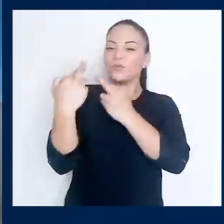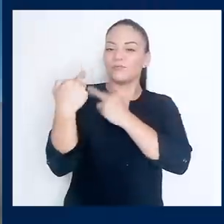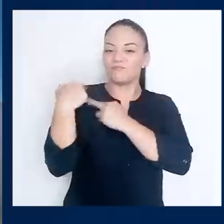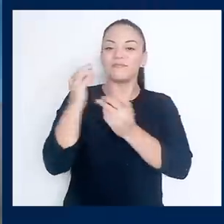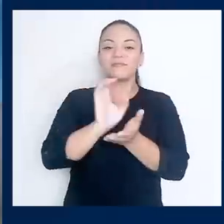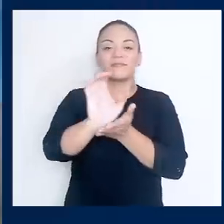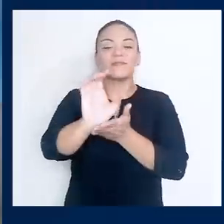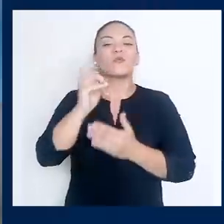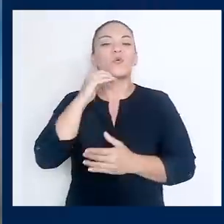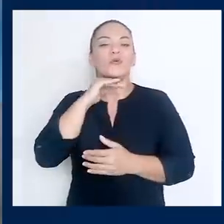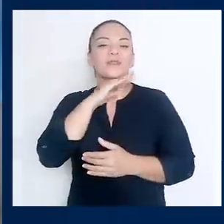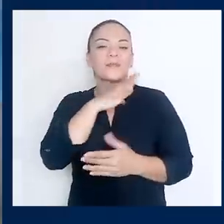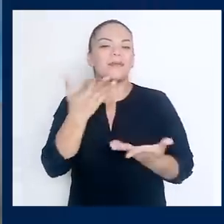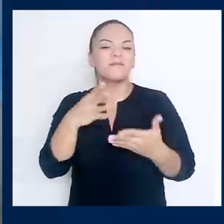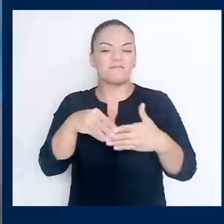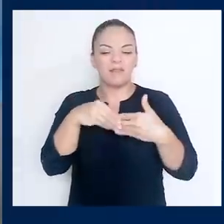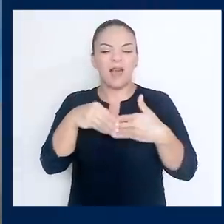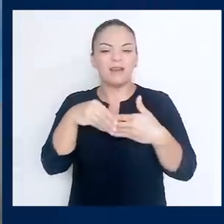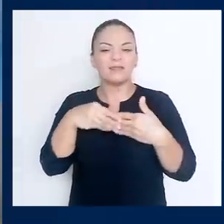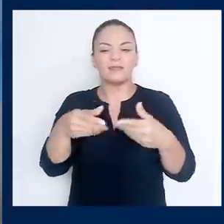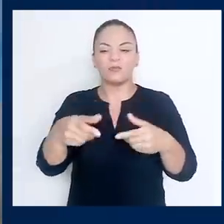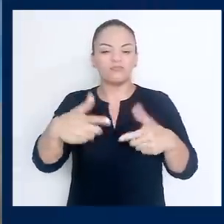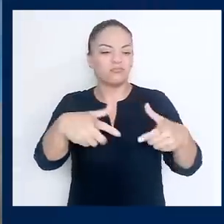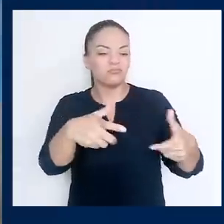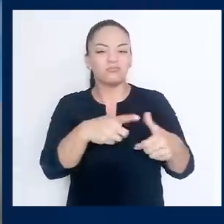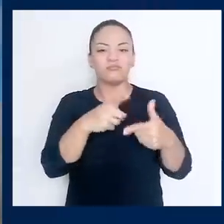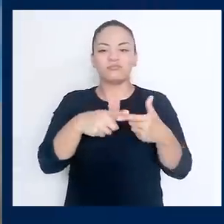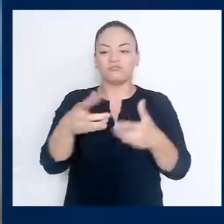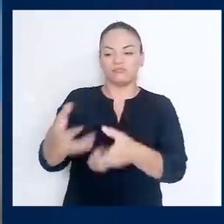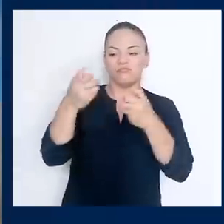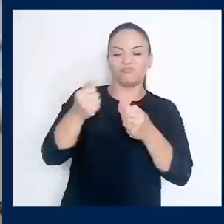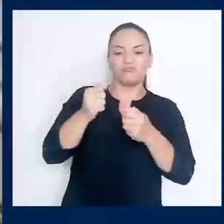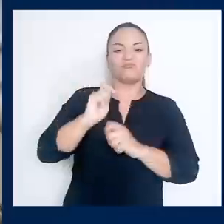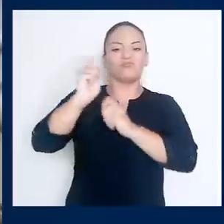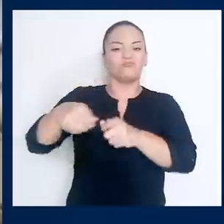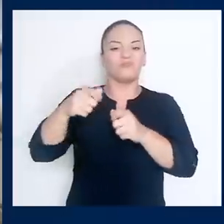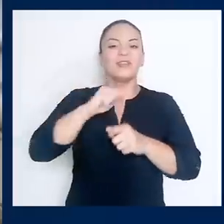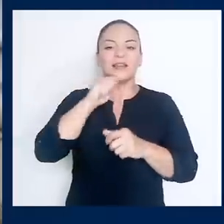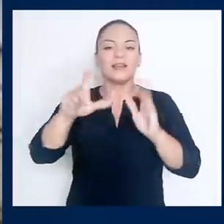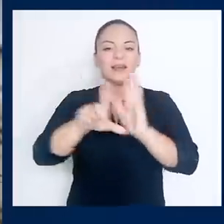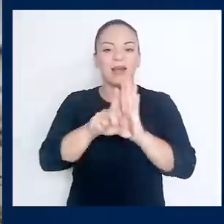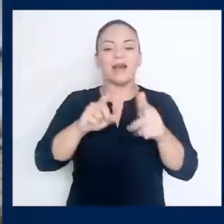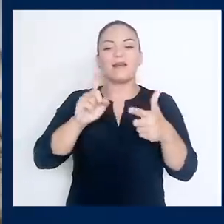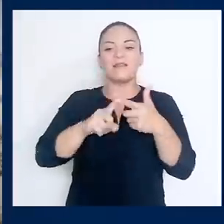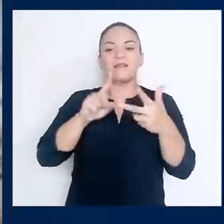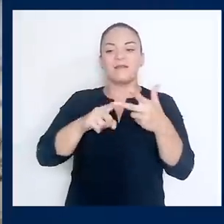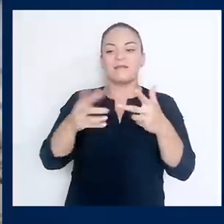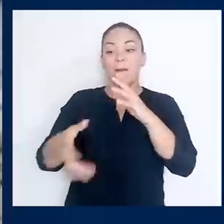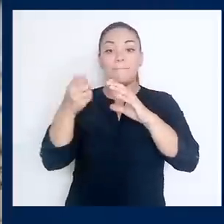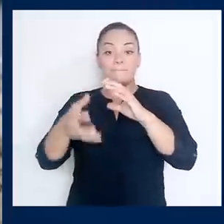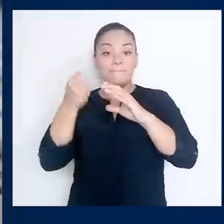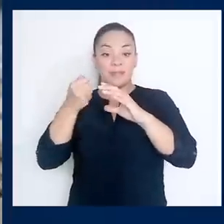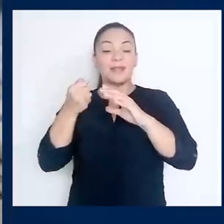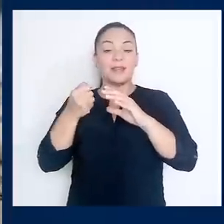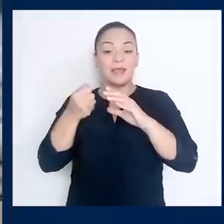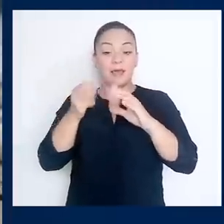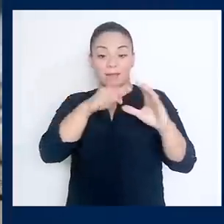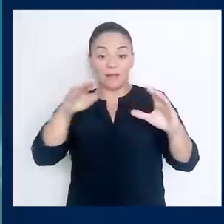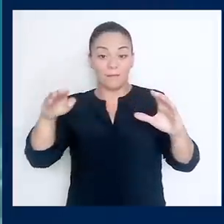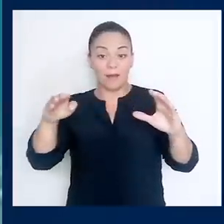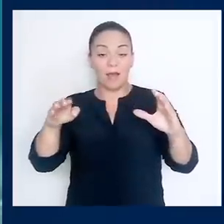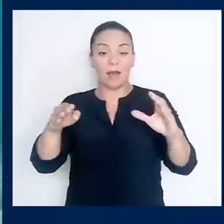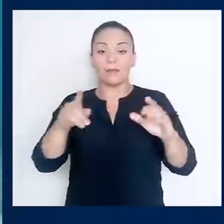evitar la contaminación de plásticos, la extracción de pesca ilegal y la gran amenaza de la minería en suelo